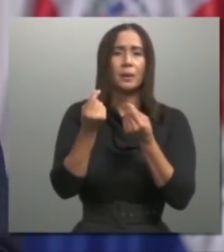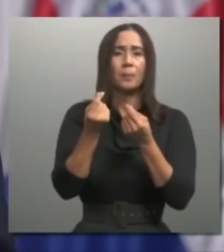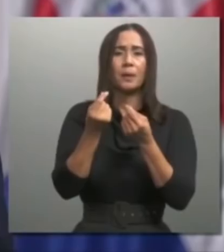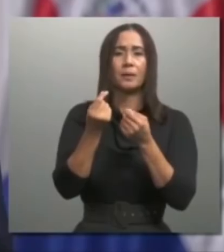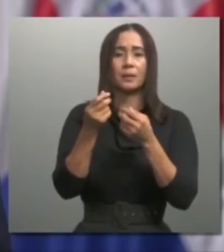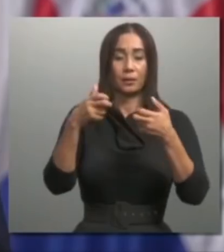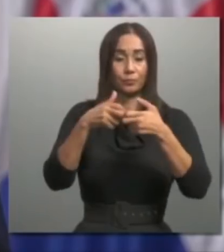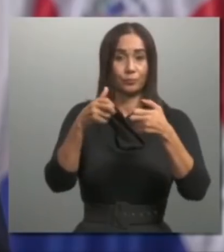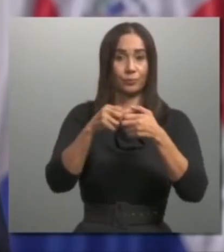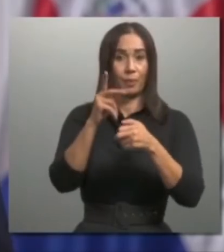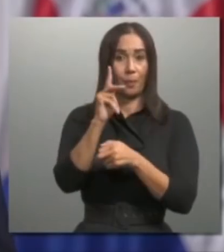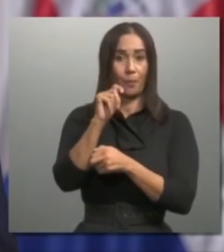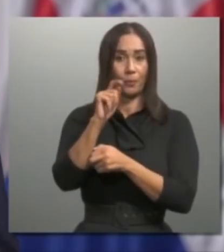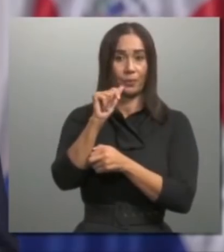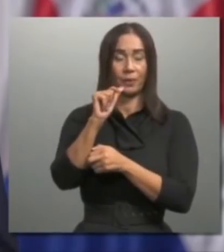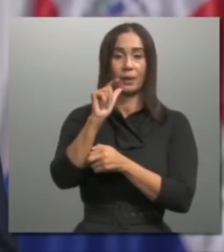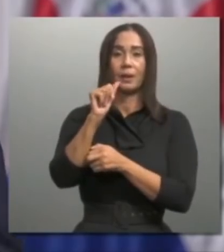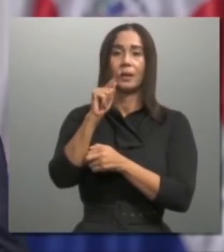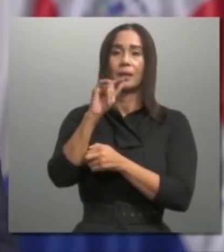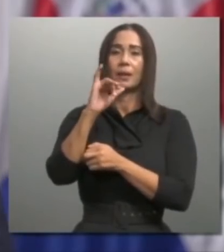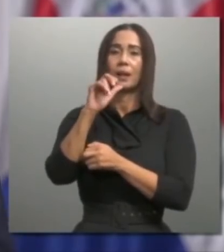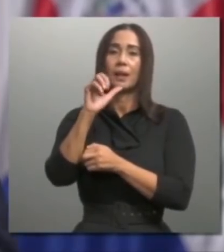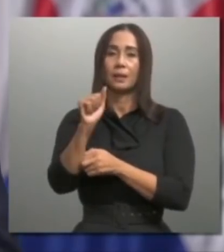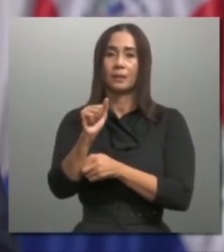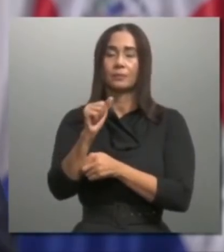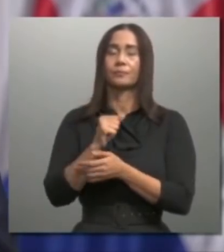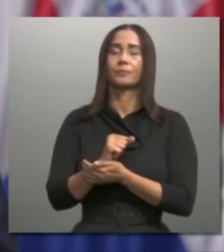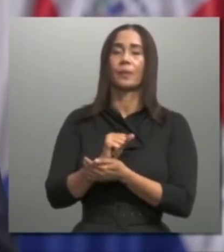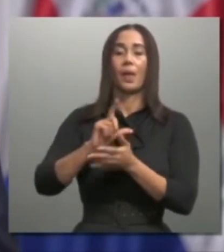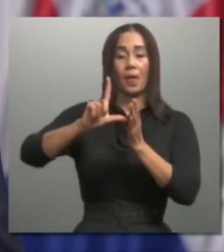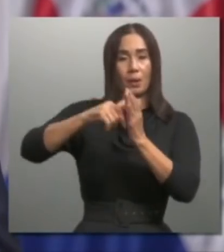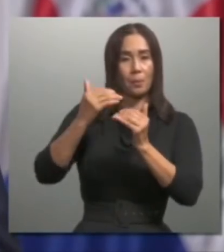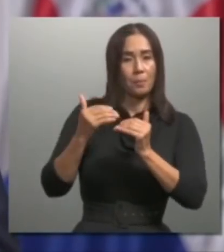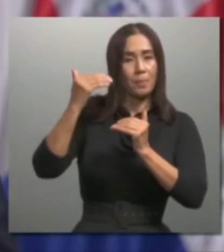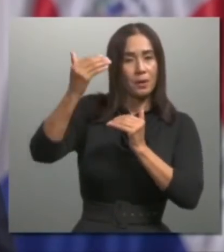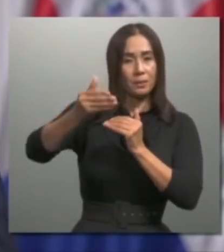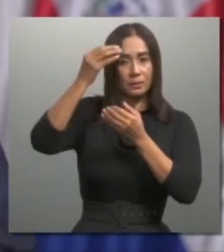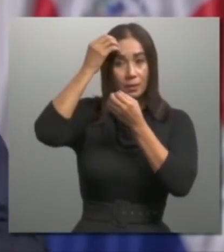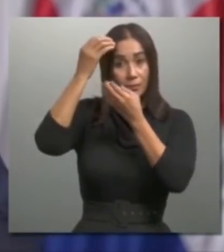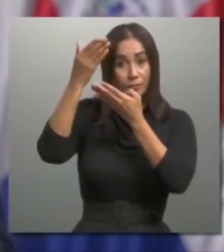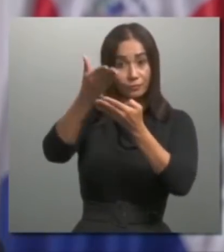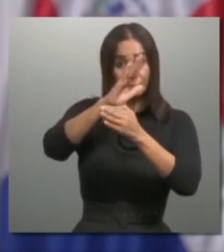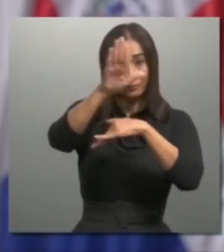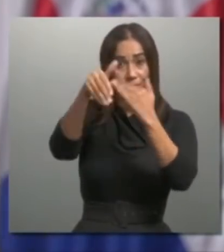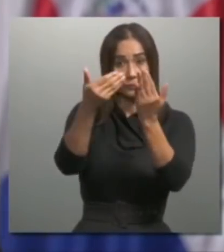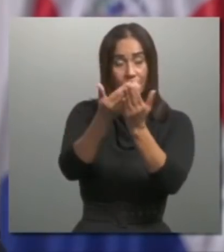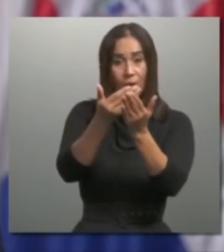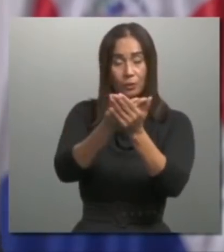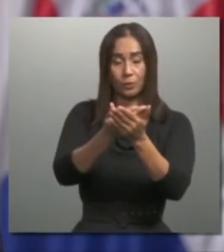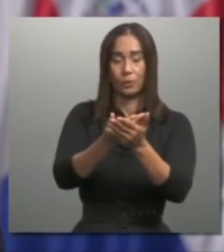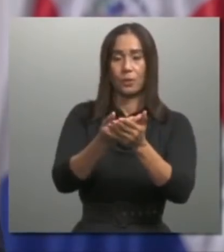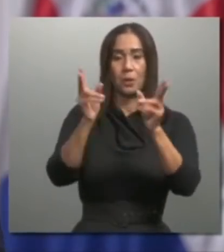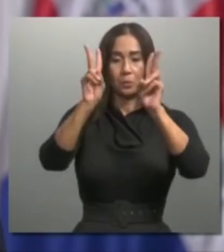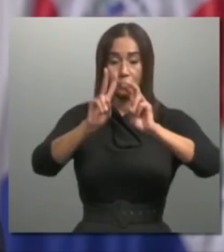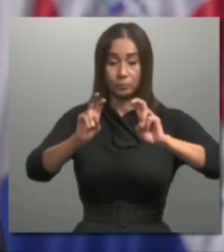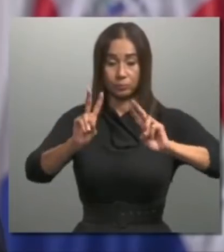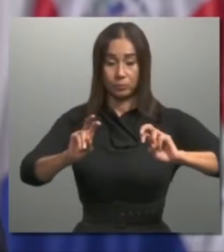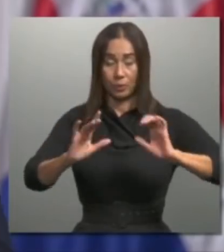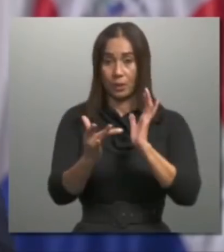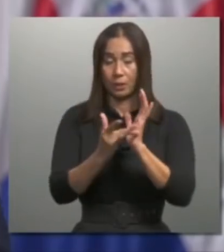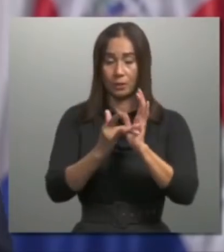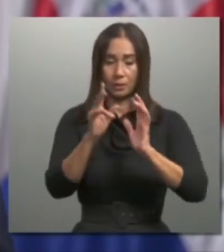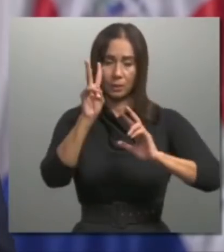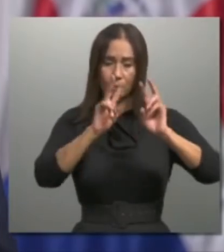En los próximos días, se informará al pueblo sobre los mismos. Asimismo, ya con la Auditoría Técnica disponible,